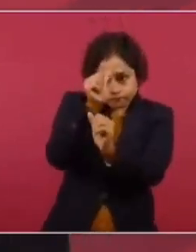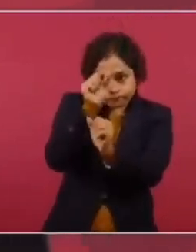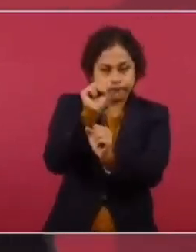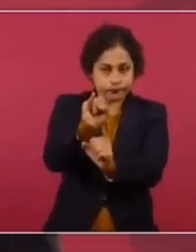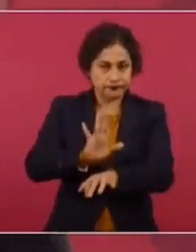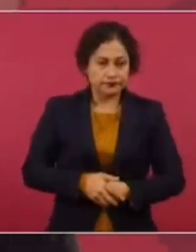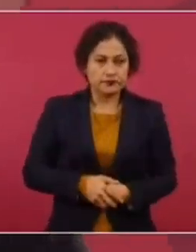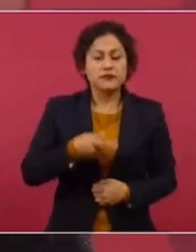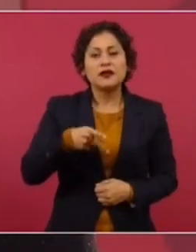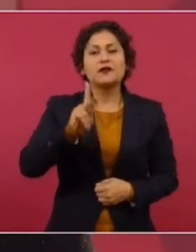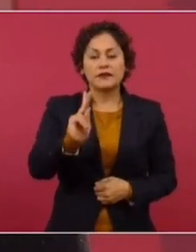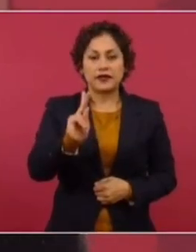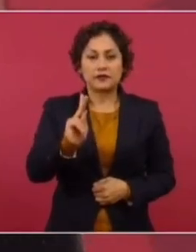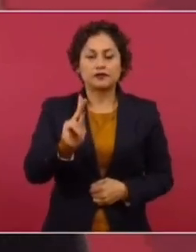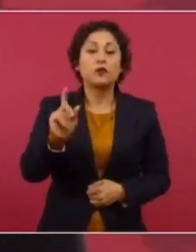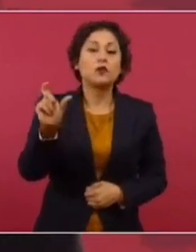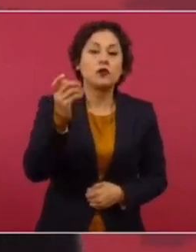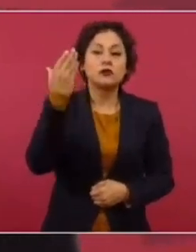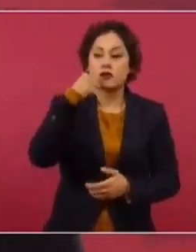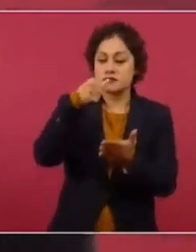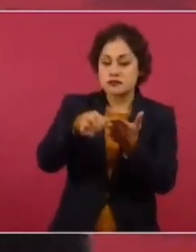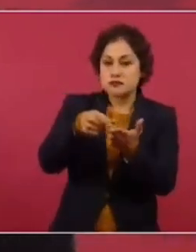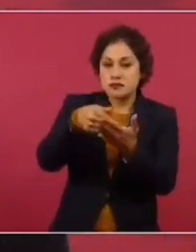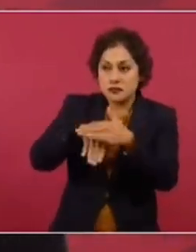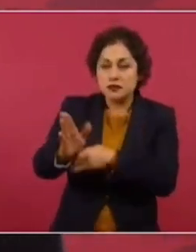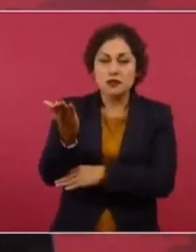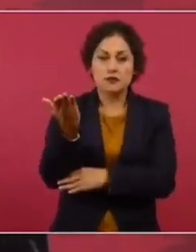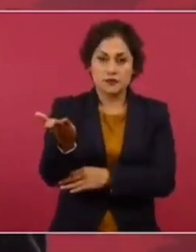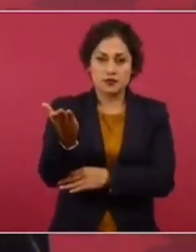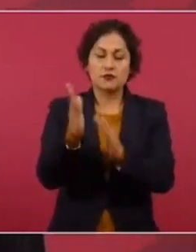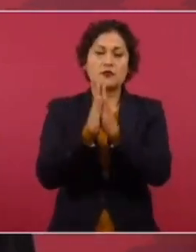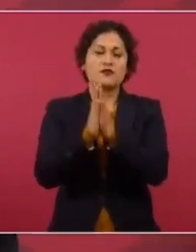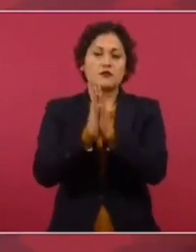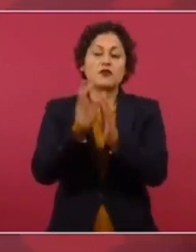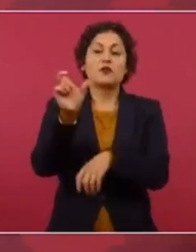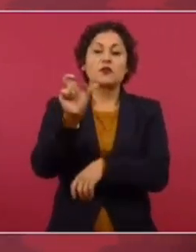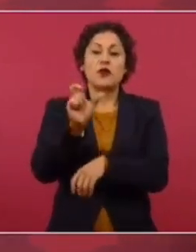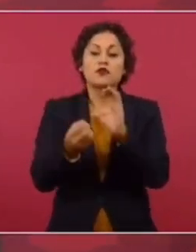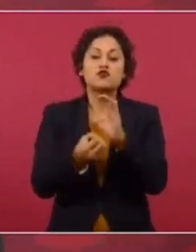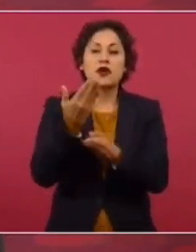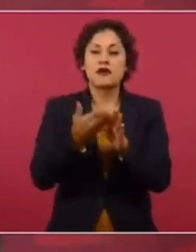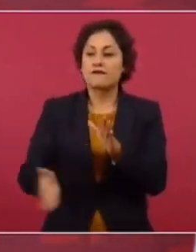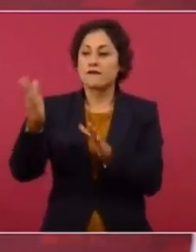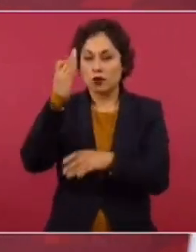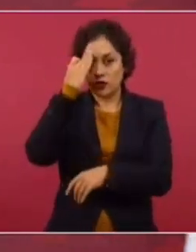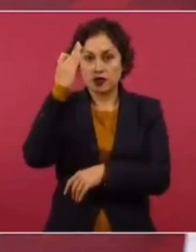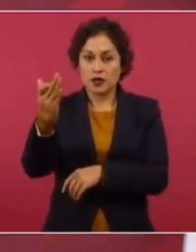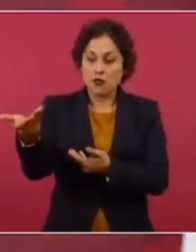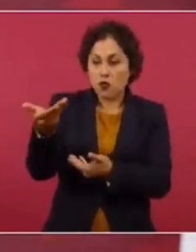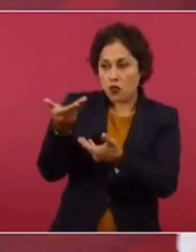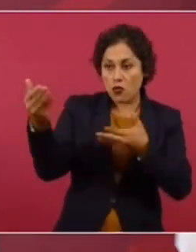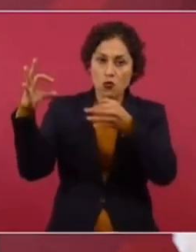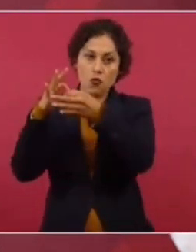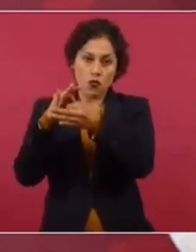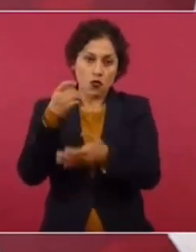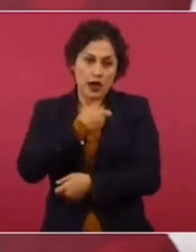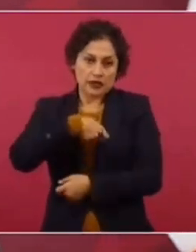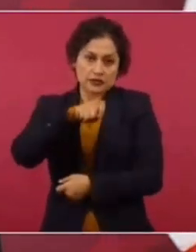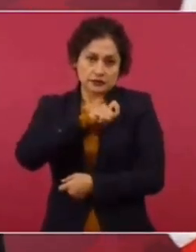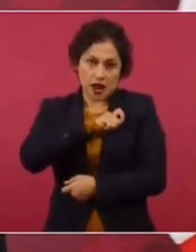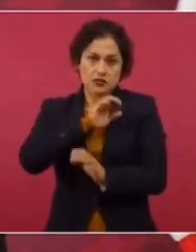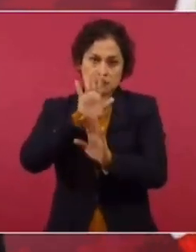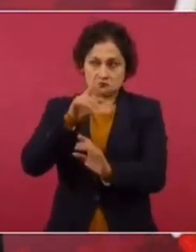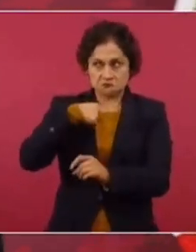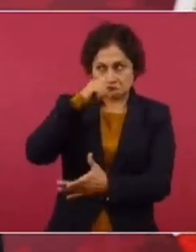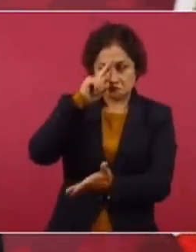cuando le pedimos que para el reinicio, para iniciar una etapa nueva en las relaciones de México y España, considerábamos